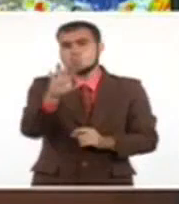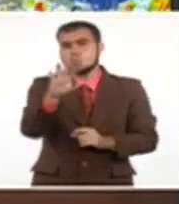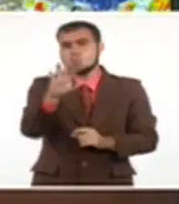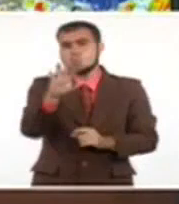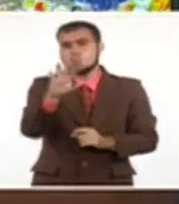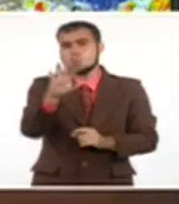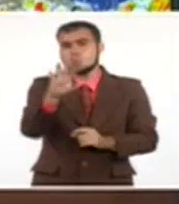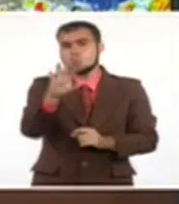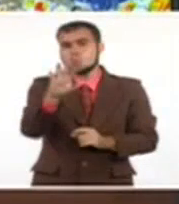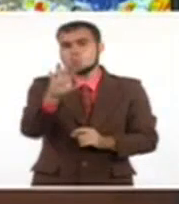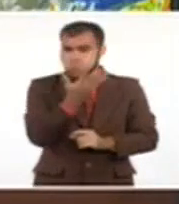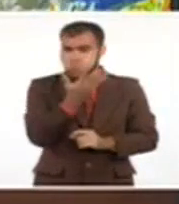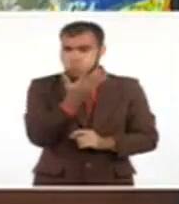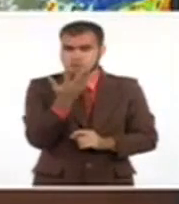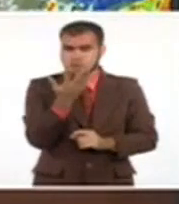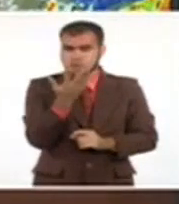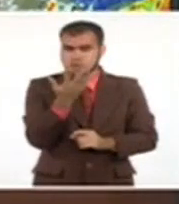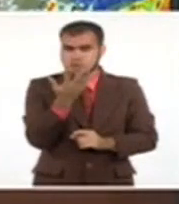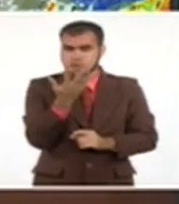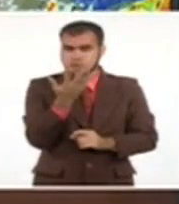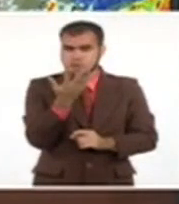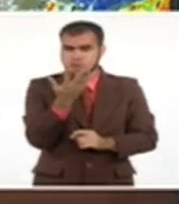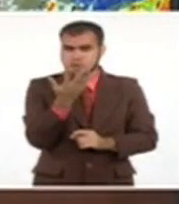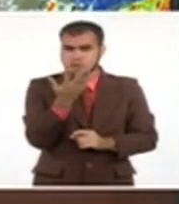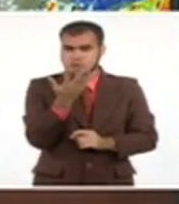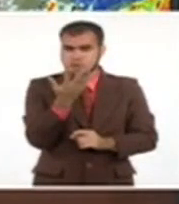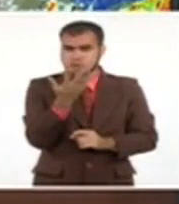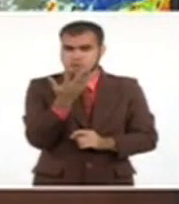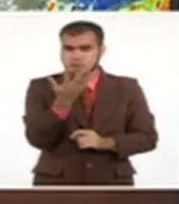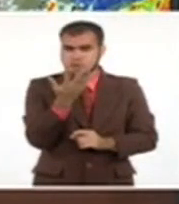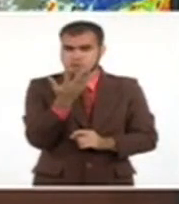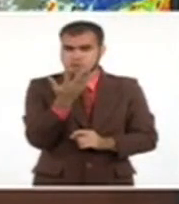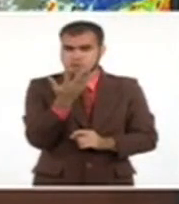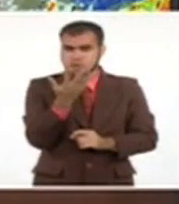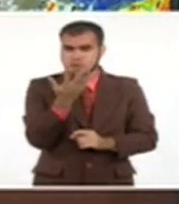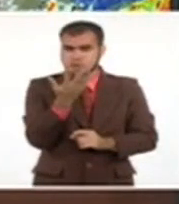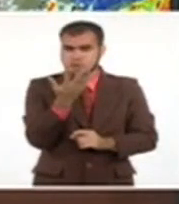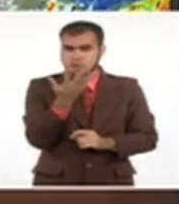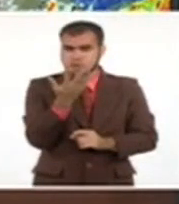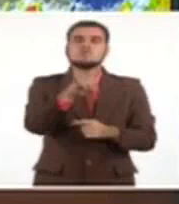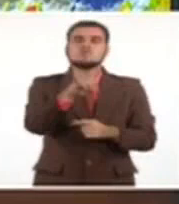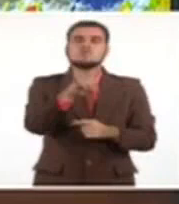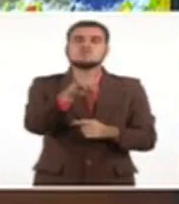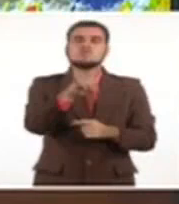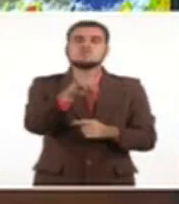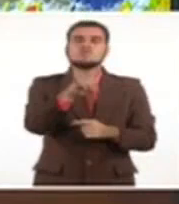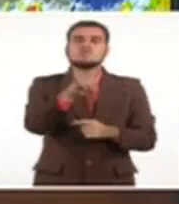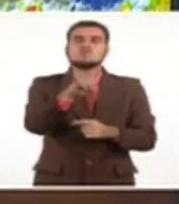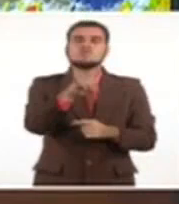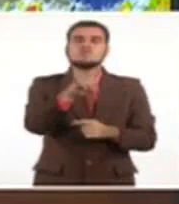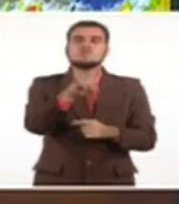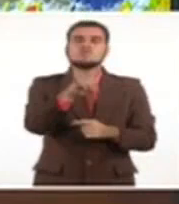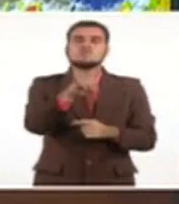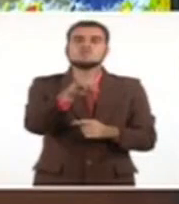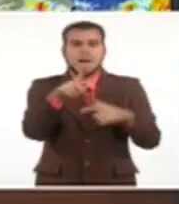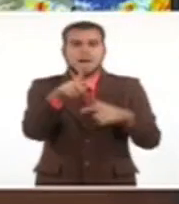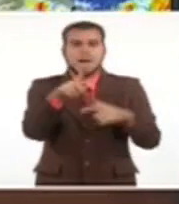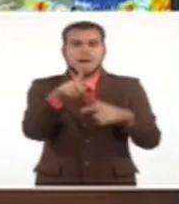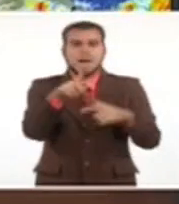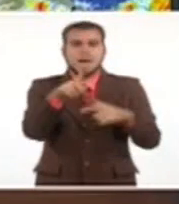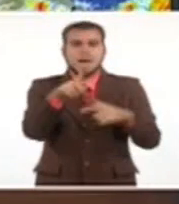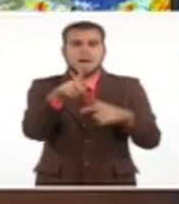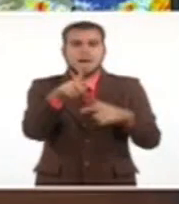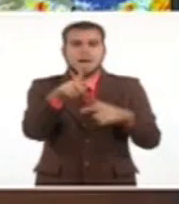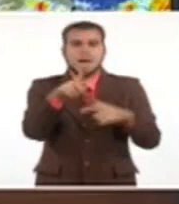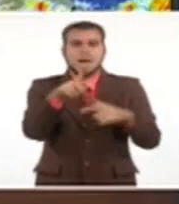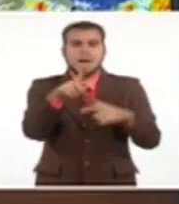tenía 991 etopascal de presión. Por lo tanto, eso es un sinónimo de debilitamiento del sistema. Debilitamiento